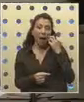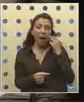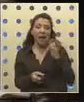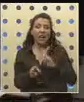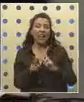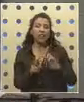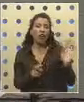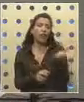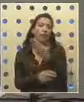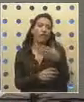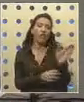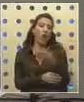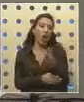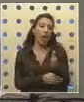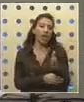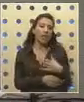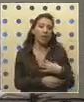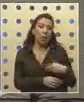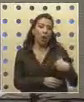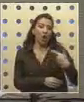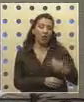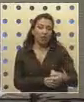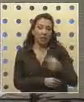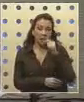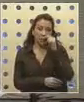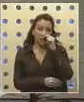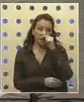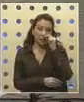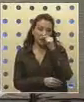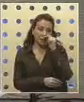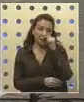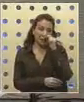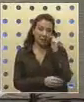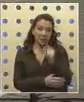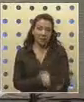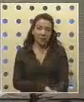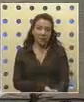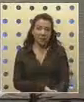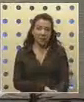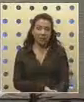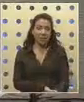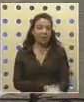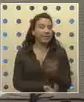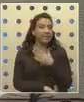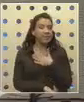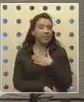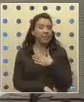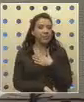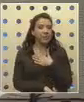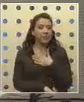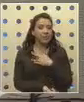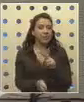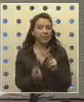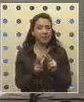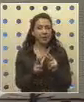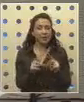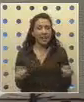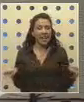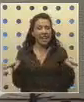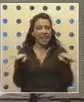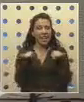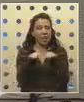ejercido violencia sobre sus hijos. En consecuencia, de lo que se trata es de generar